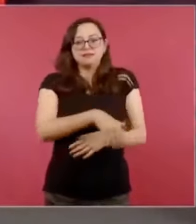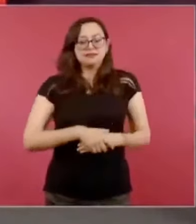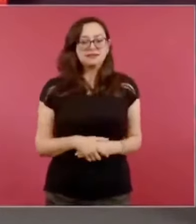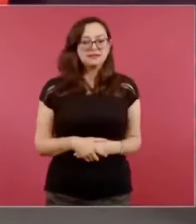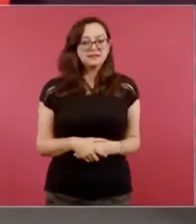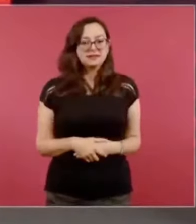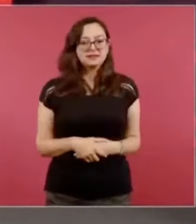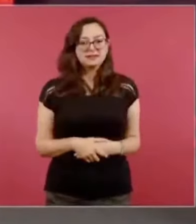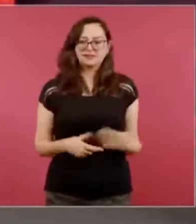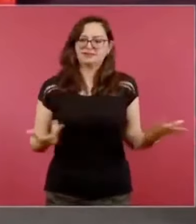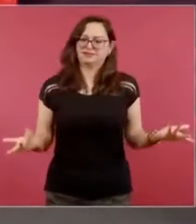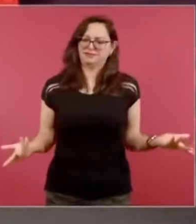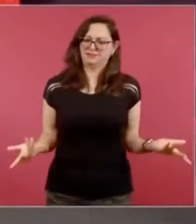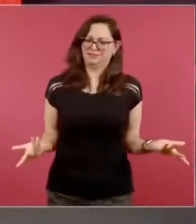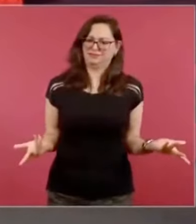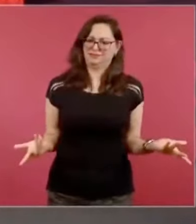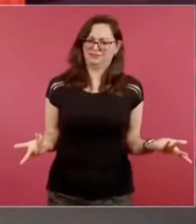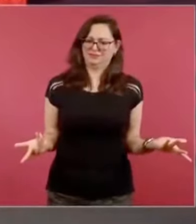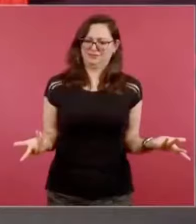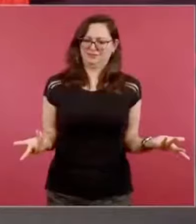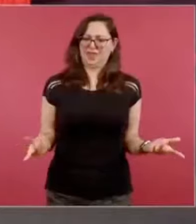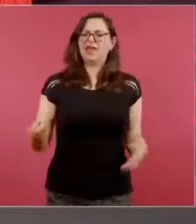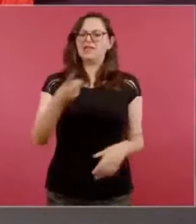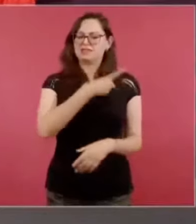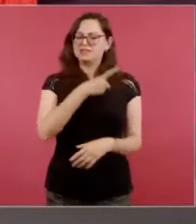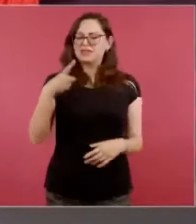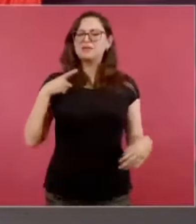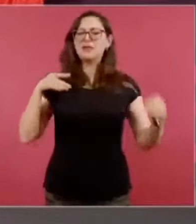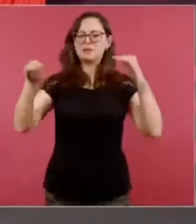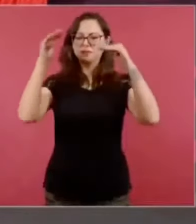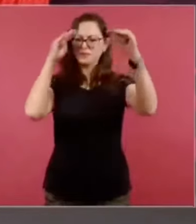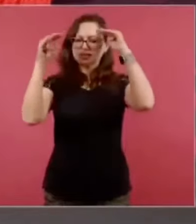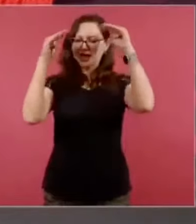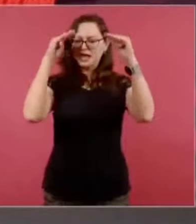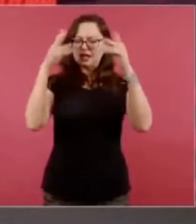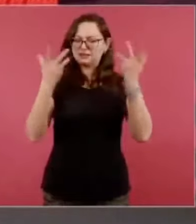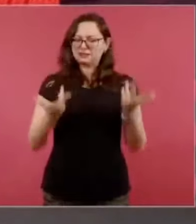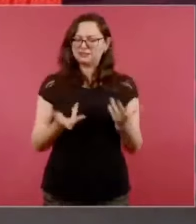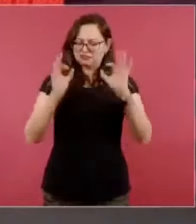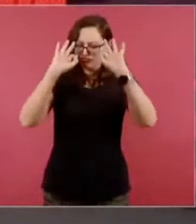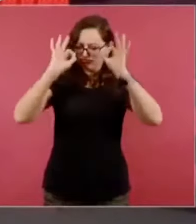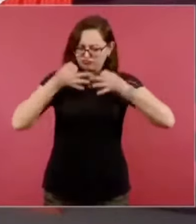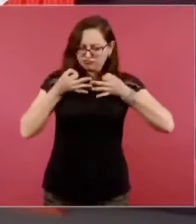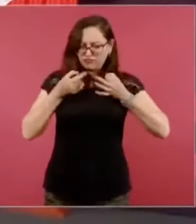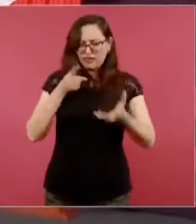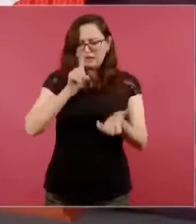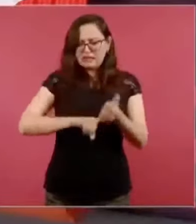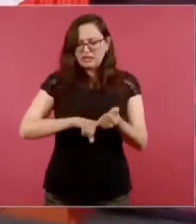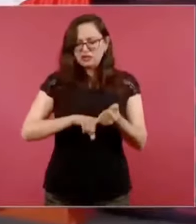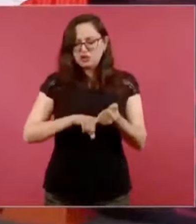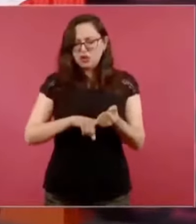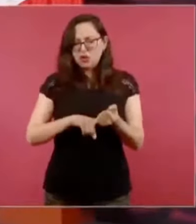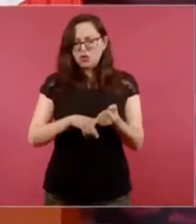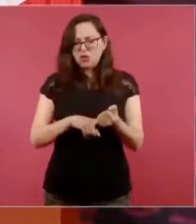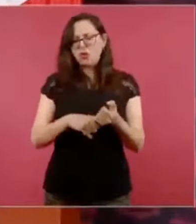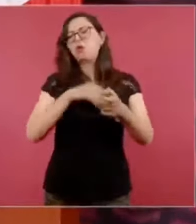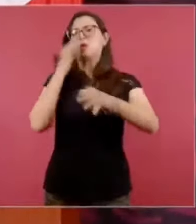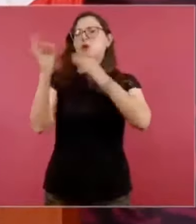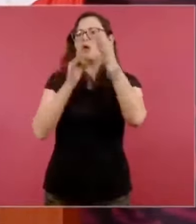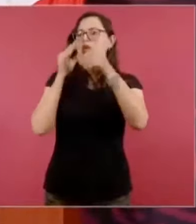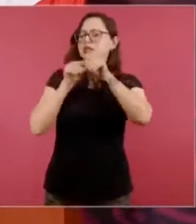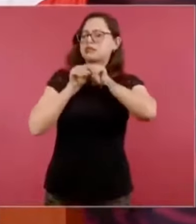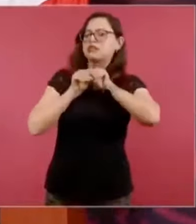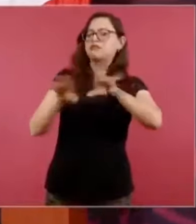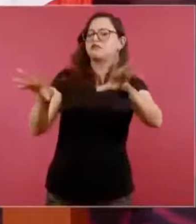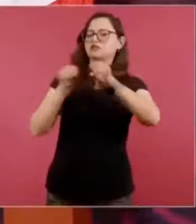hagan objetivamente un análisis de contenido, de proceso,